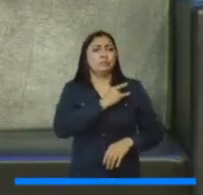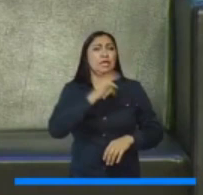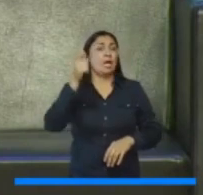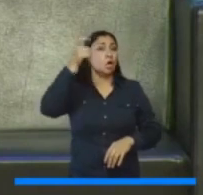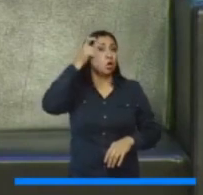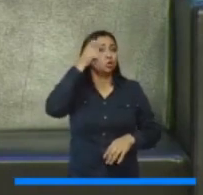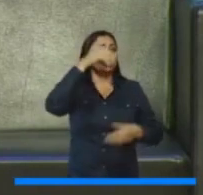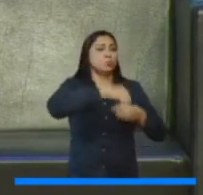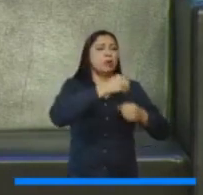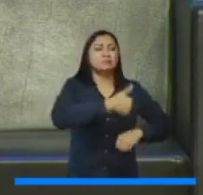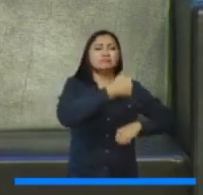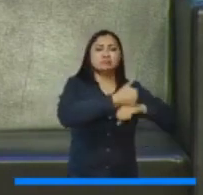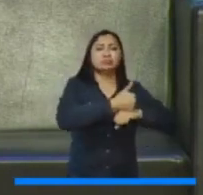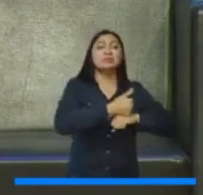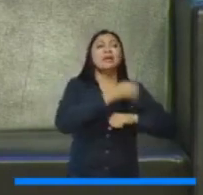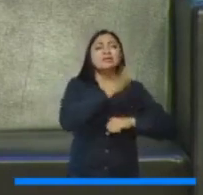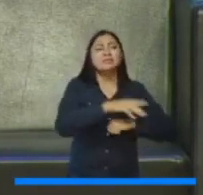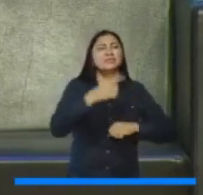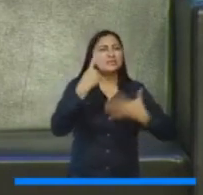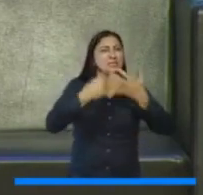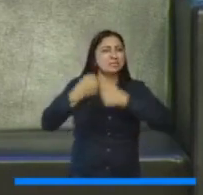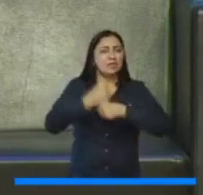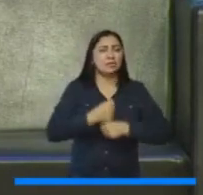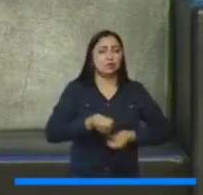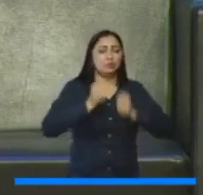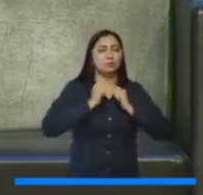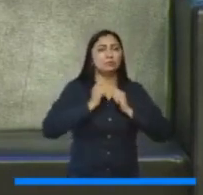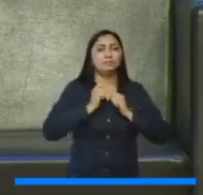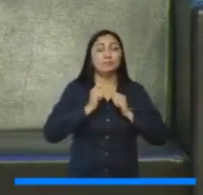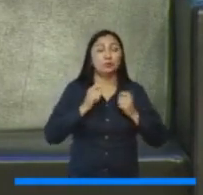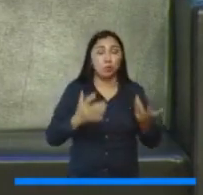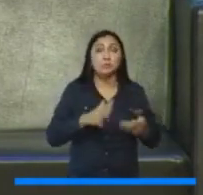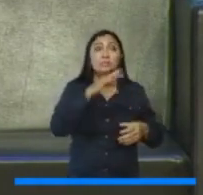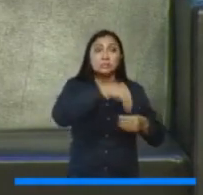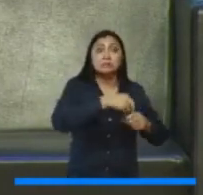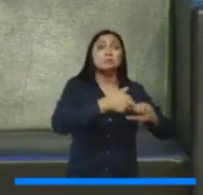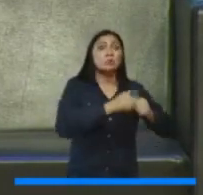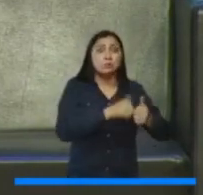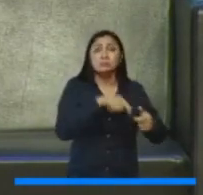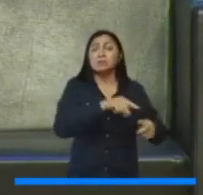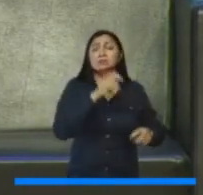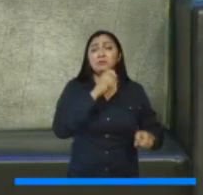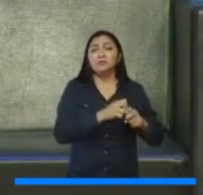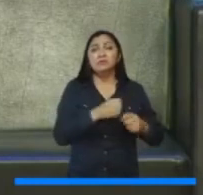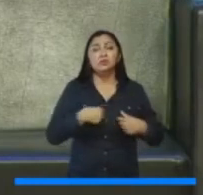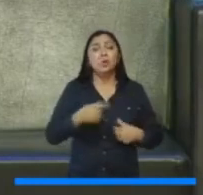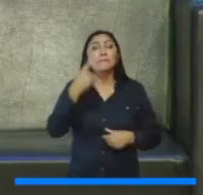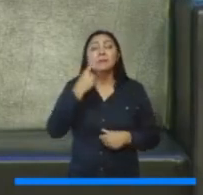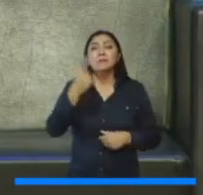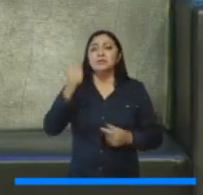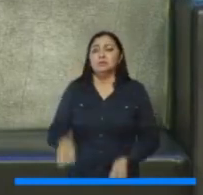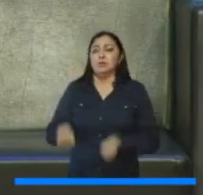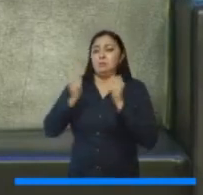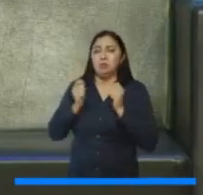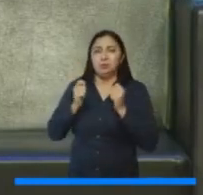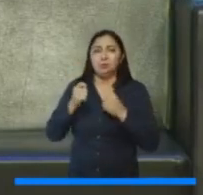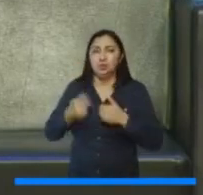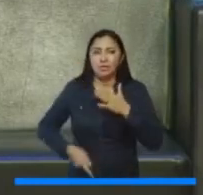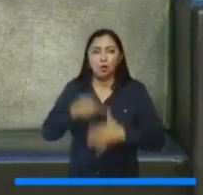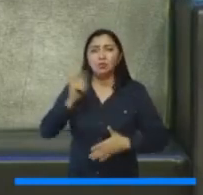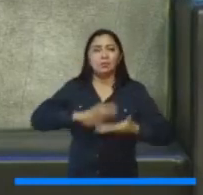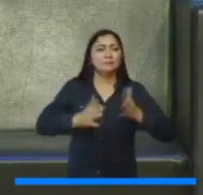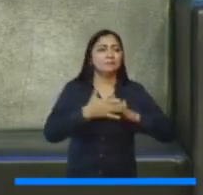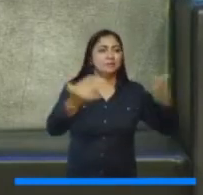una institución supremamente compleja. Y lo primero que yo hice, el primer día que asumí esa responsabilidad, fue llamar a los actores de la comunidad